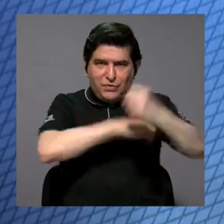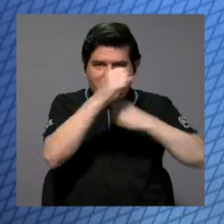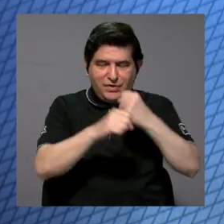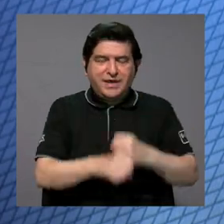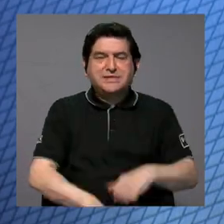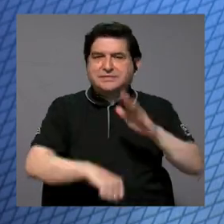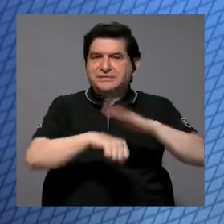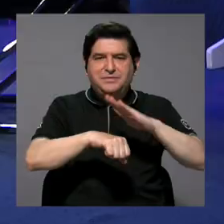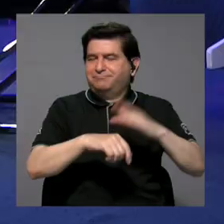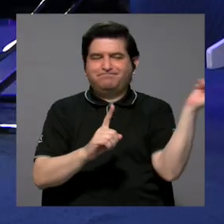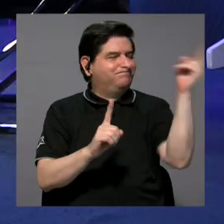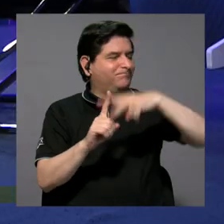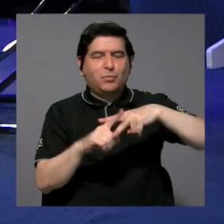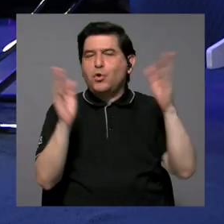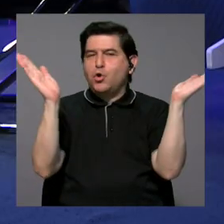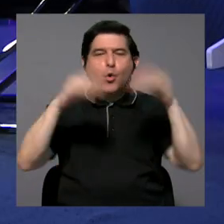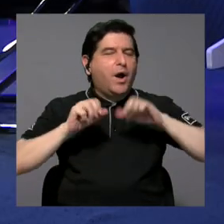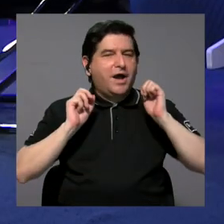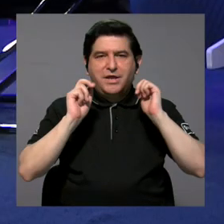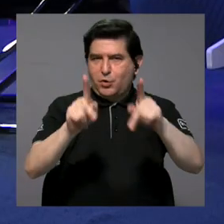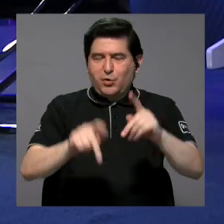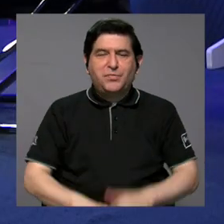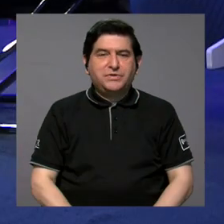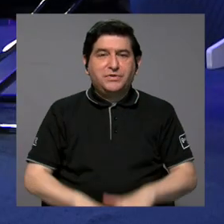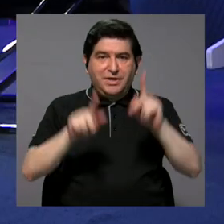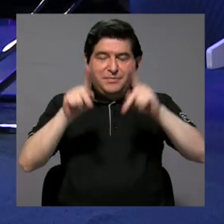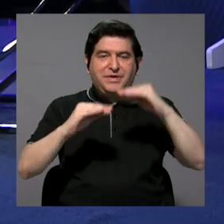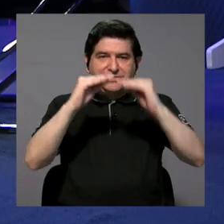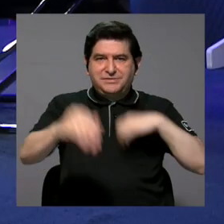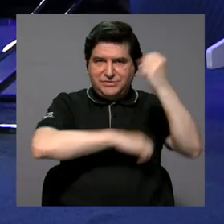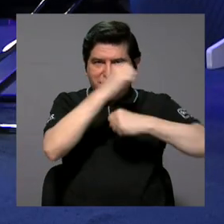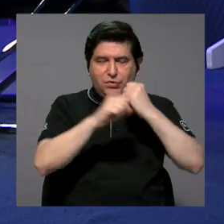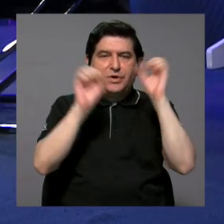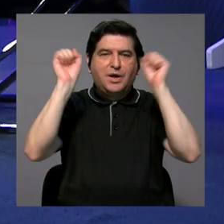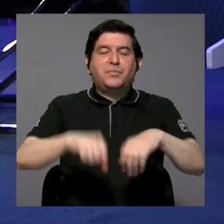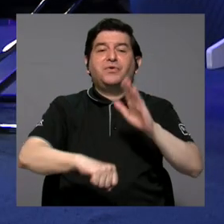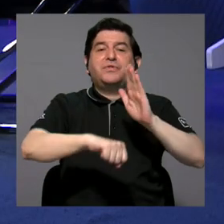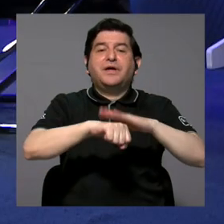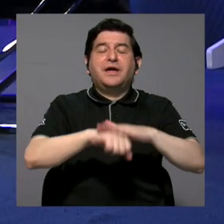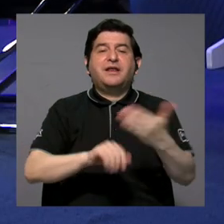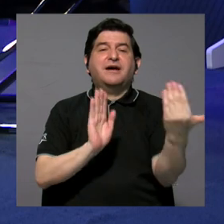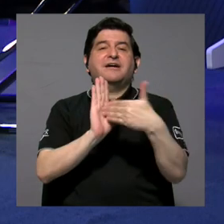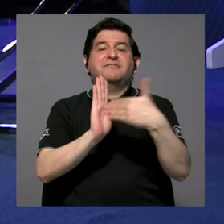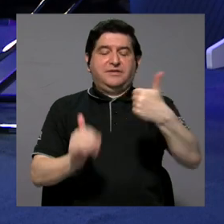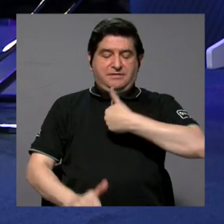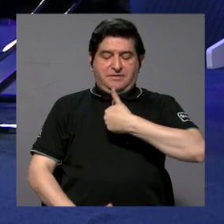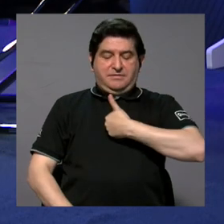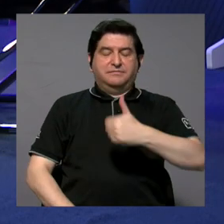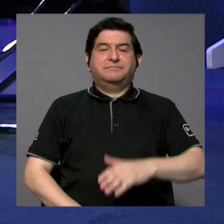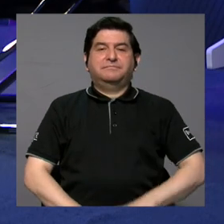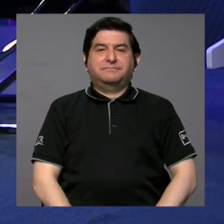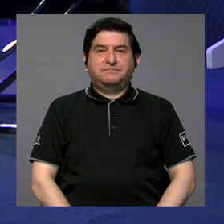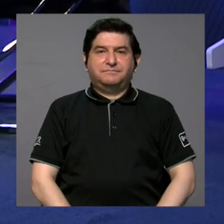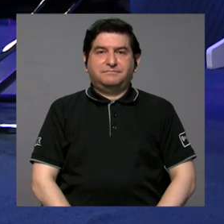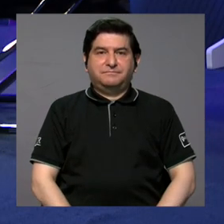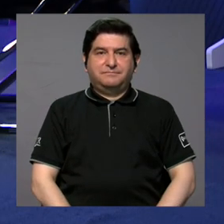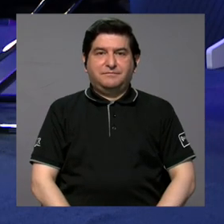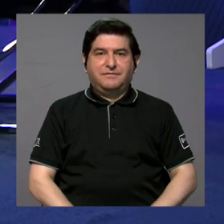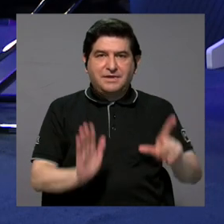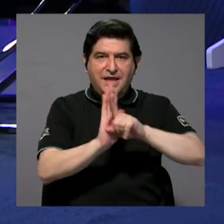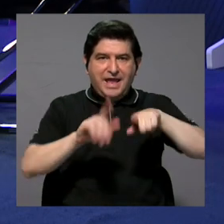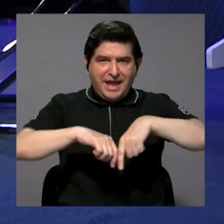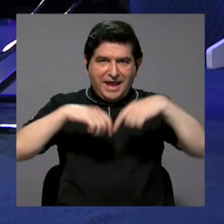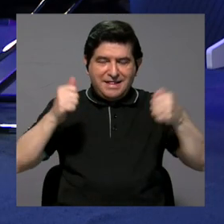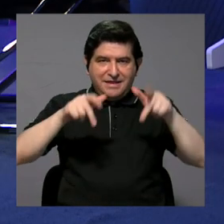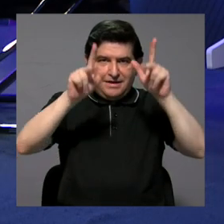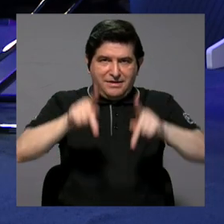consentimiento no opera, ¿verdad?, no existe posibilidad de que las personas menores de edad puedan consentir en su propio perjuicio. Entonces, eso, el delito de